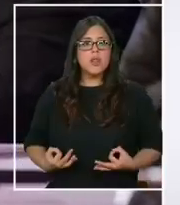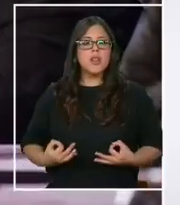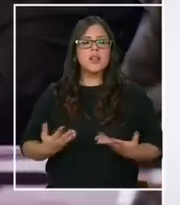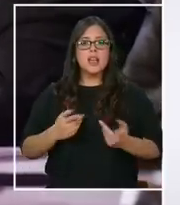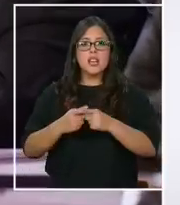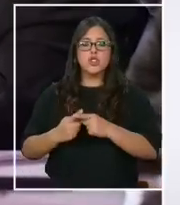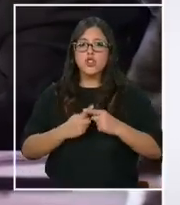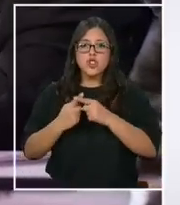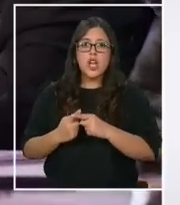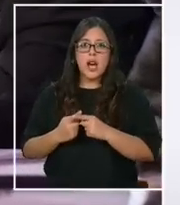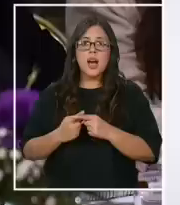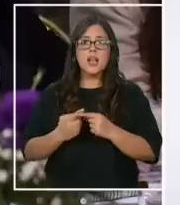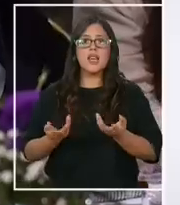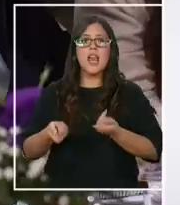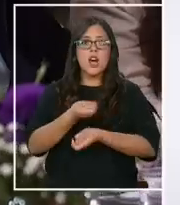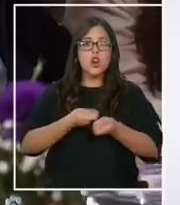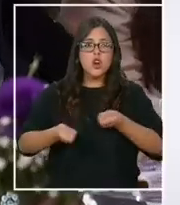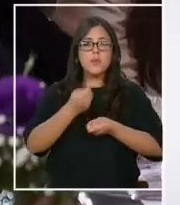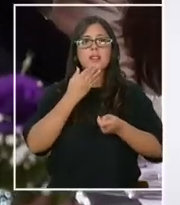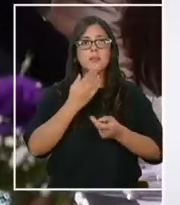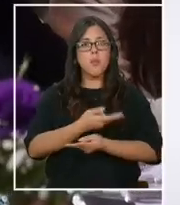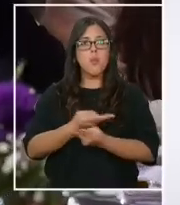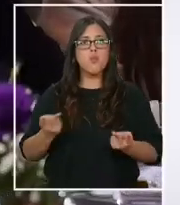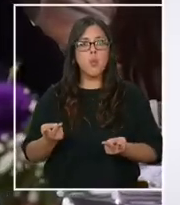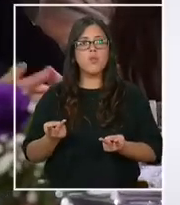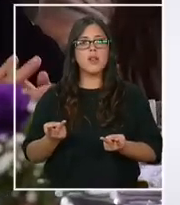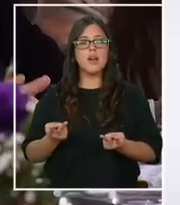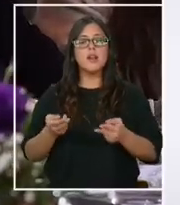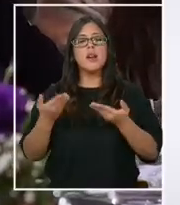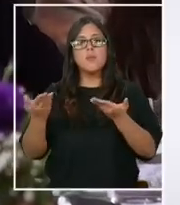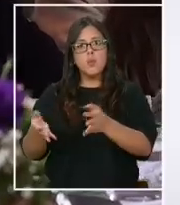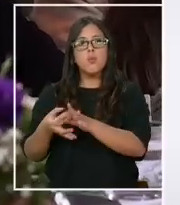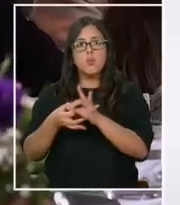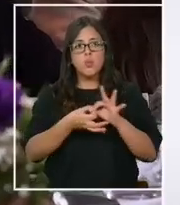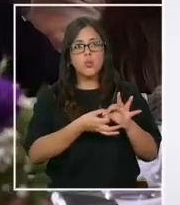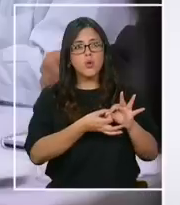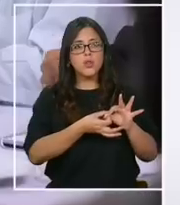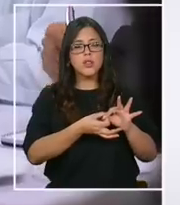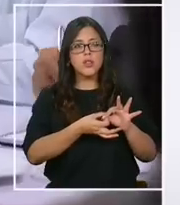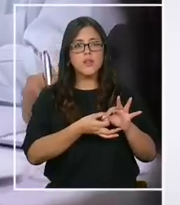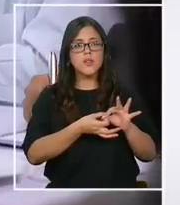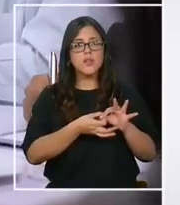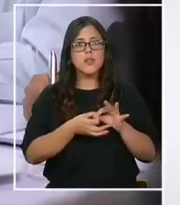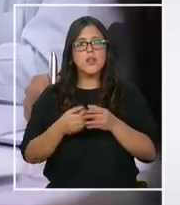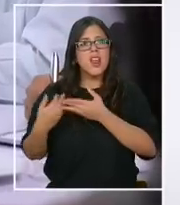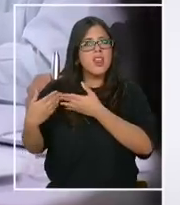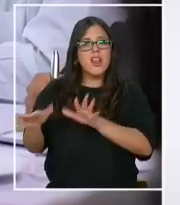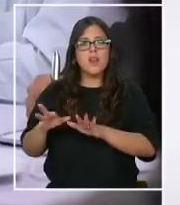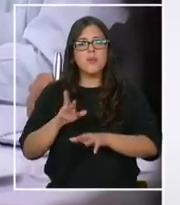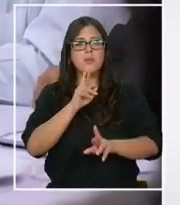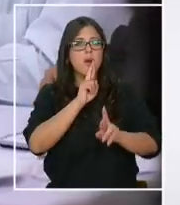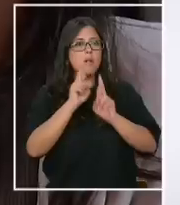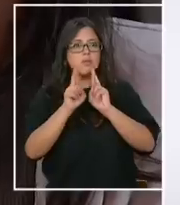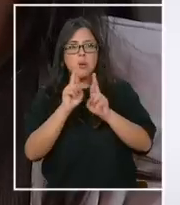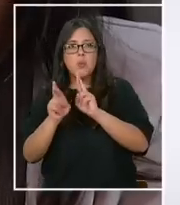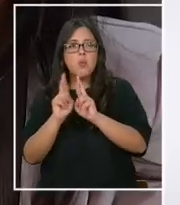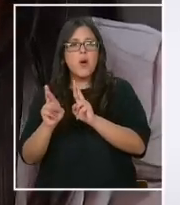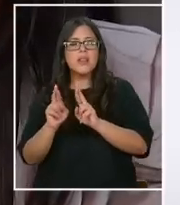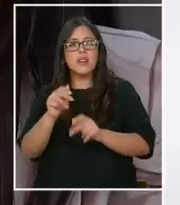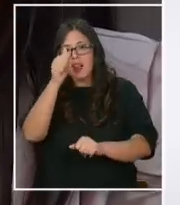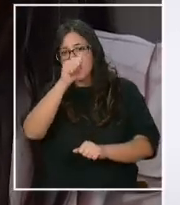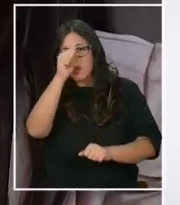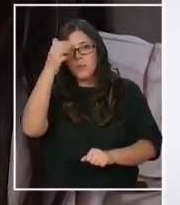de la seguridad económica y también de la seguridad pública. Y por eso, independientemente del resultado del domingo, la